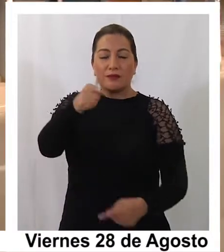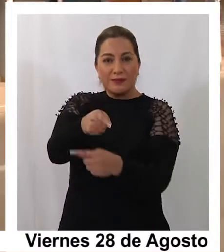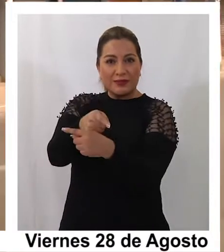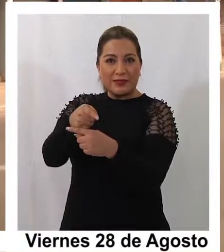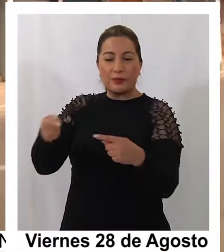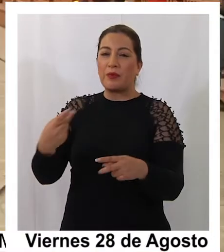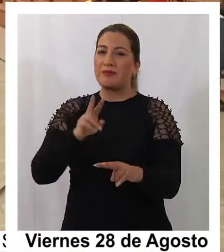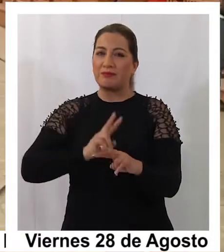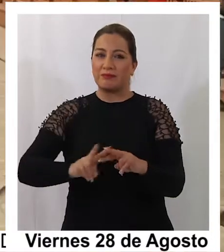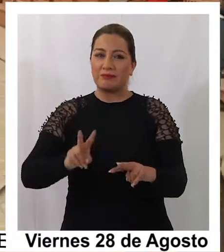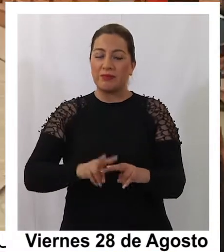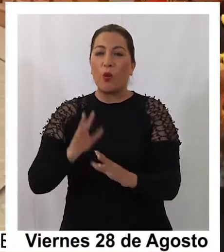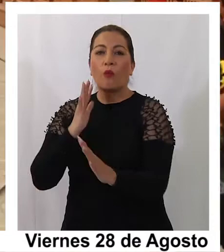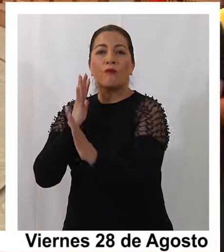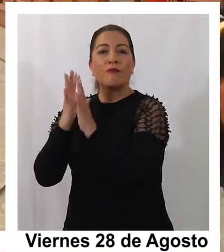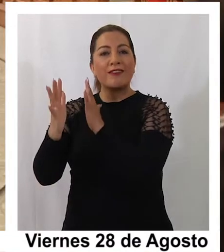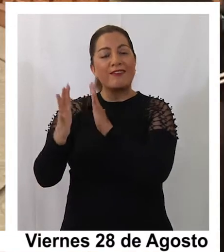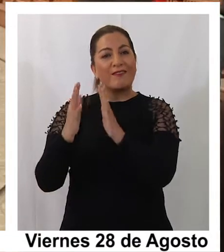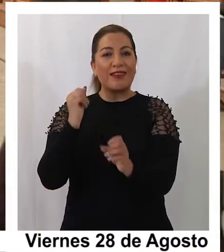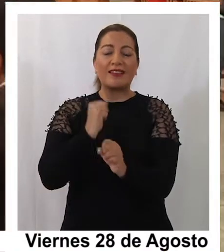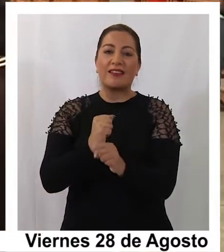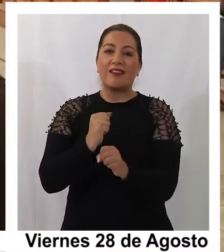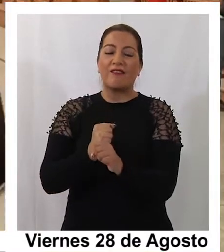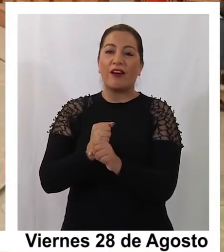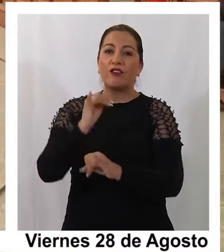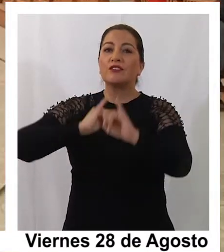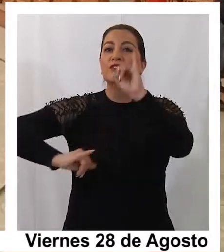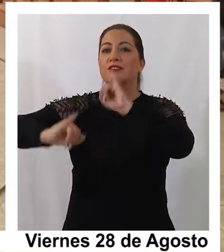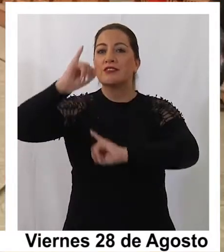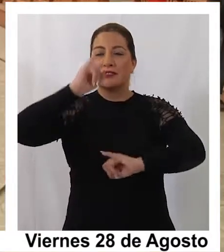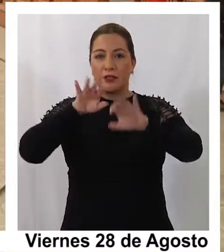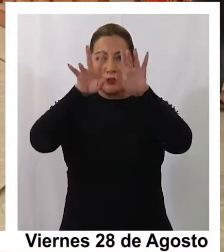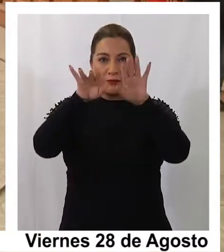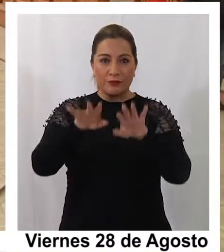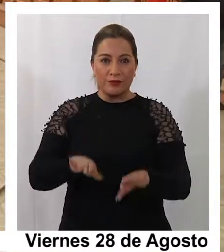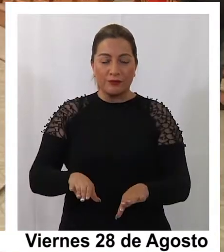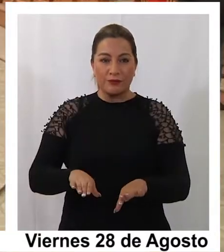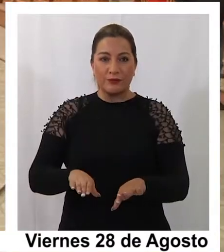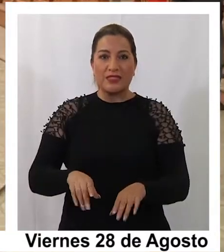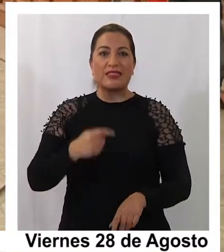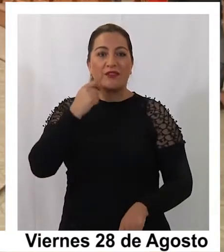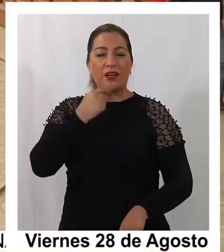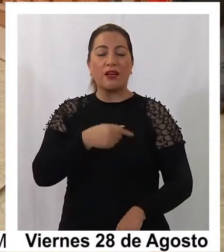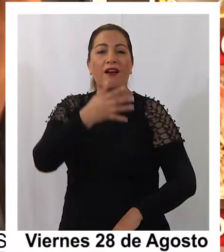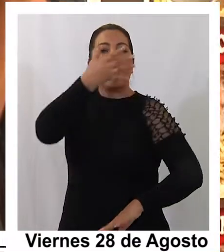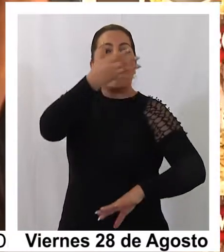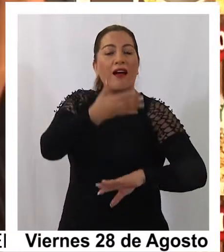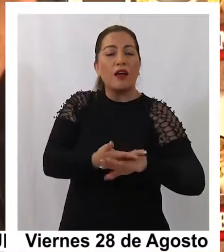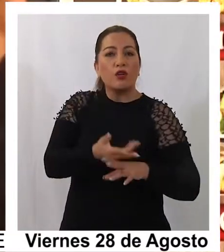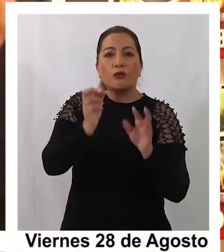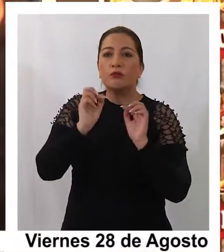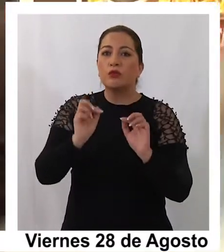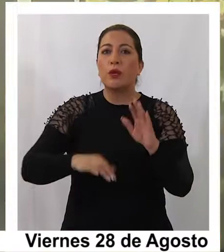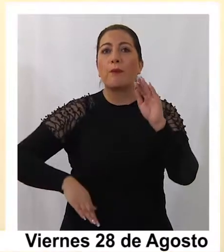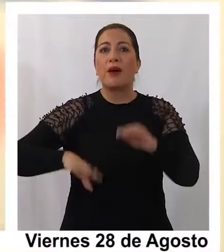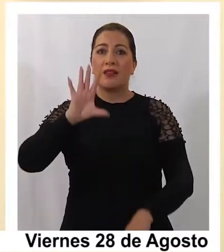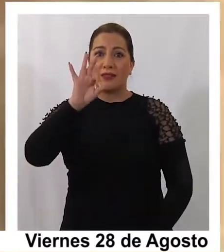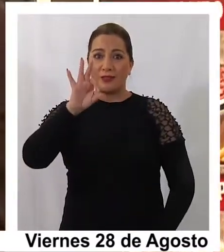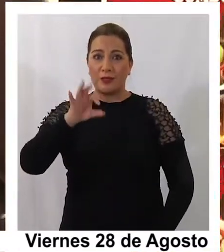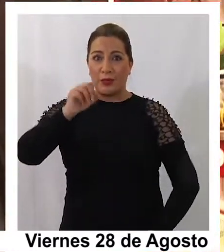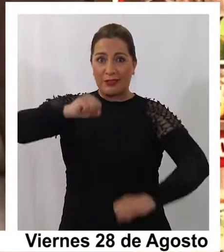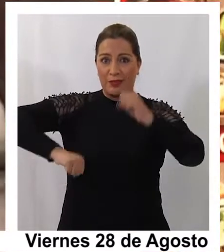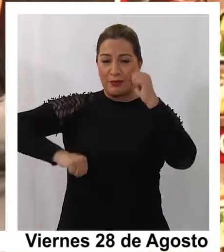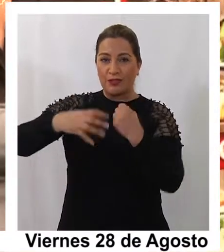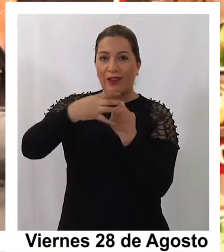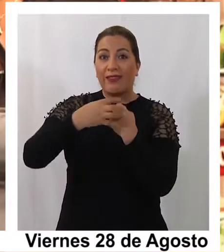semana realizaron una feria laboral virtual, donde a través de la plataforma Hay Oportunidades, más de 50 empresas de la